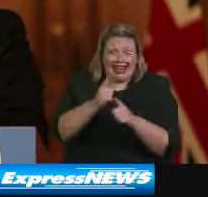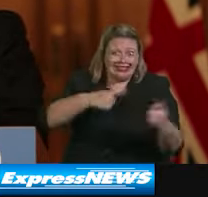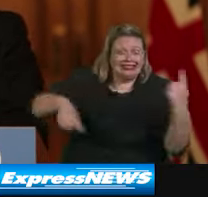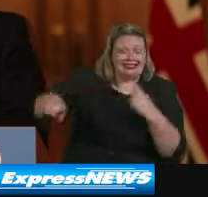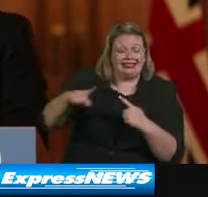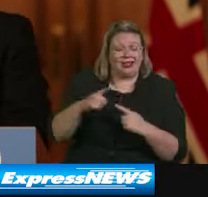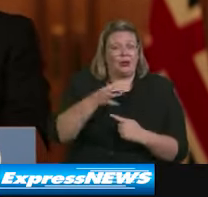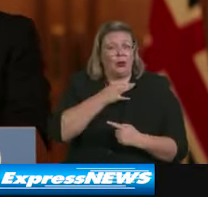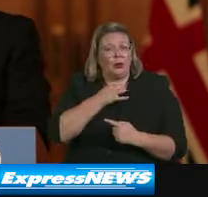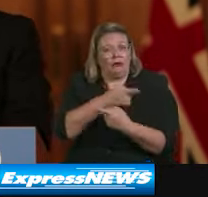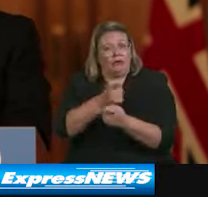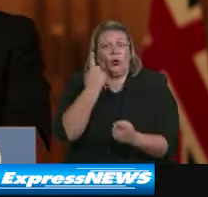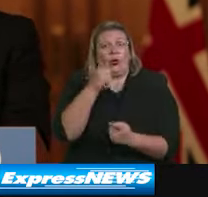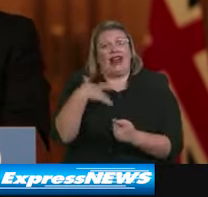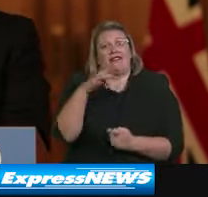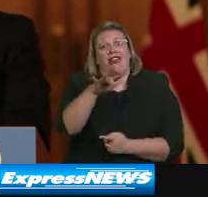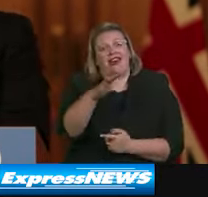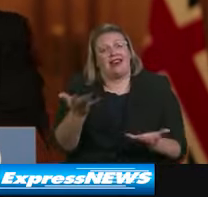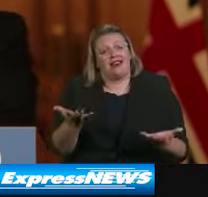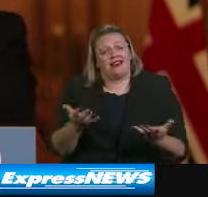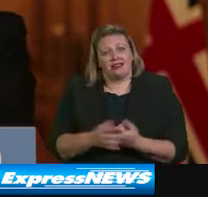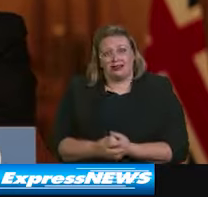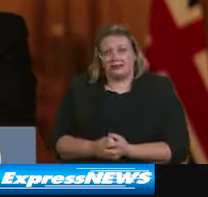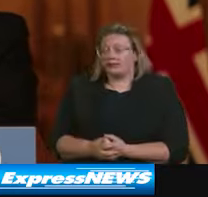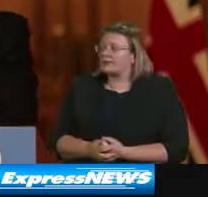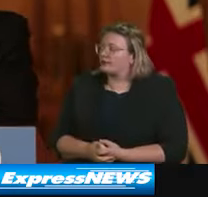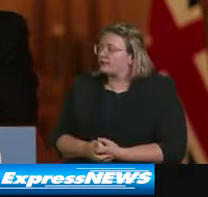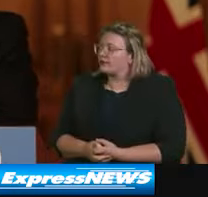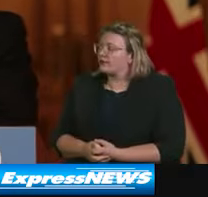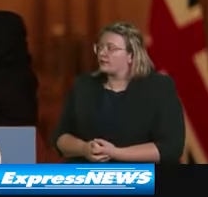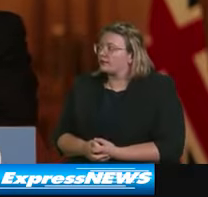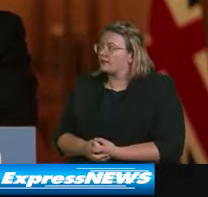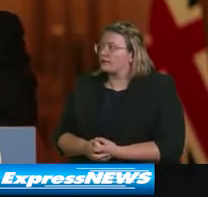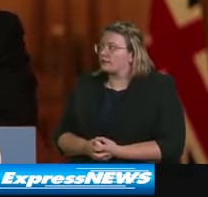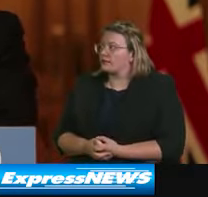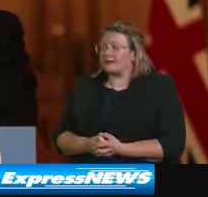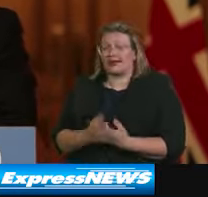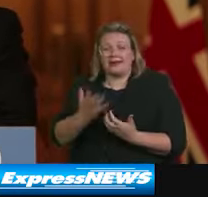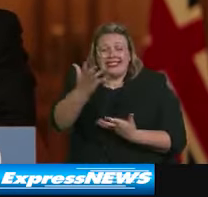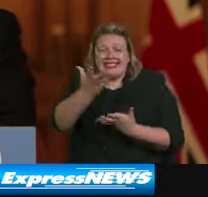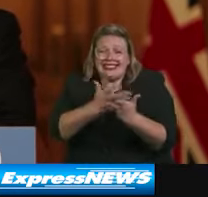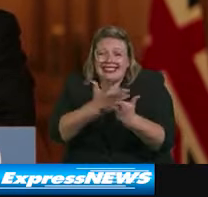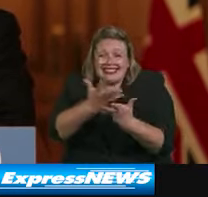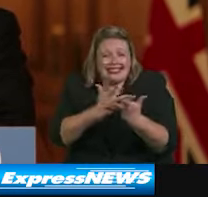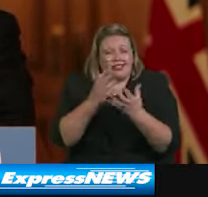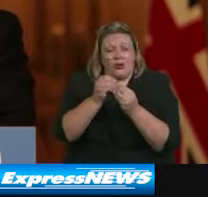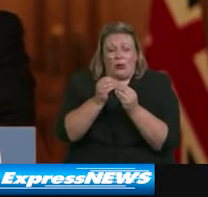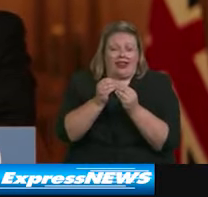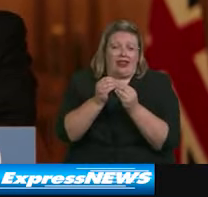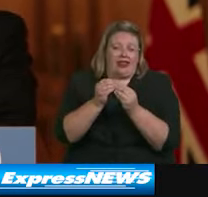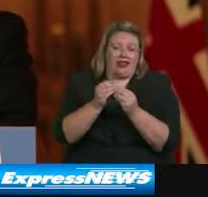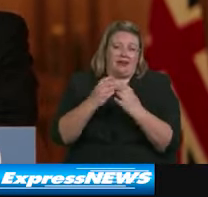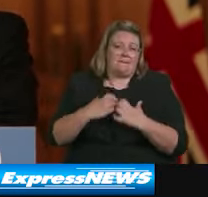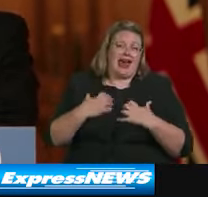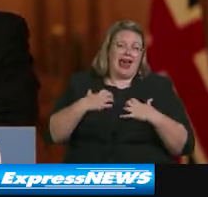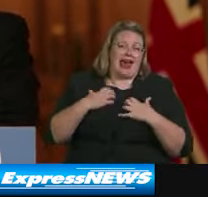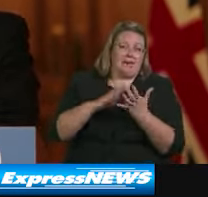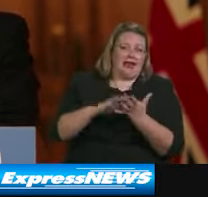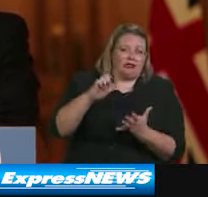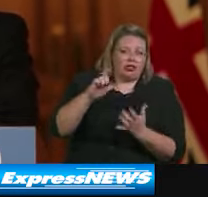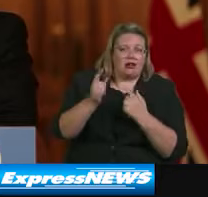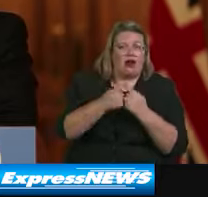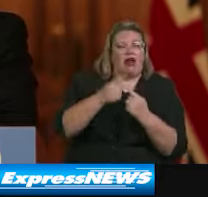A pesar de que no se llegó a un acuerdo, espero que el alcalde y los líderes del Consejo del Grand Manchester trabajen ahora con nosotros para